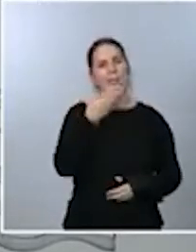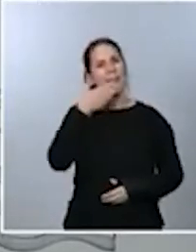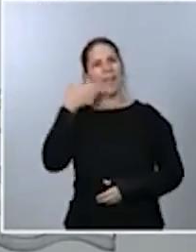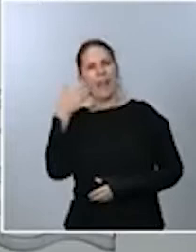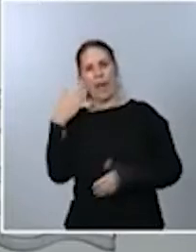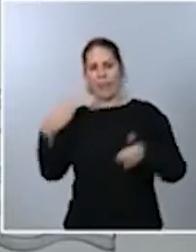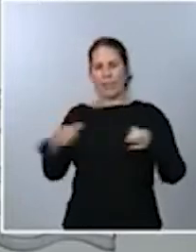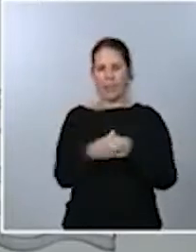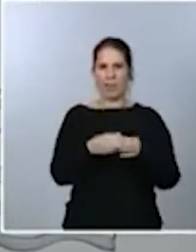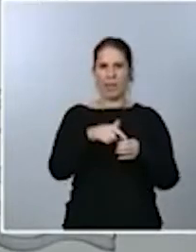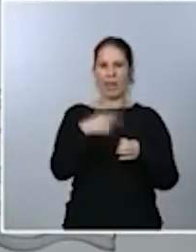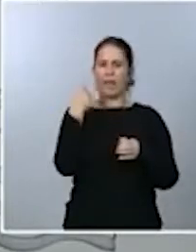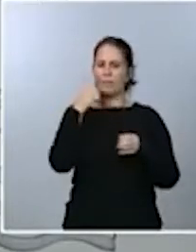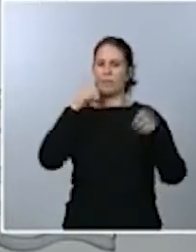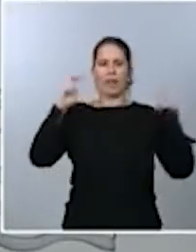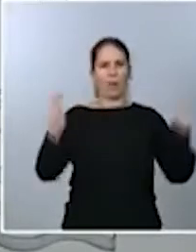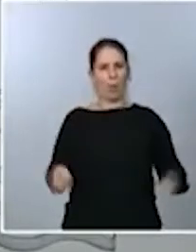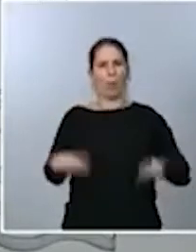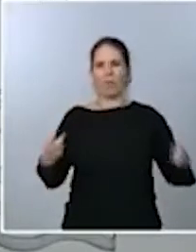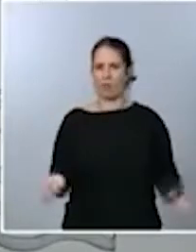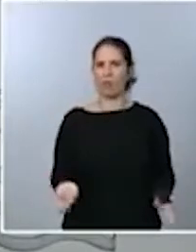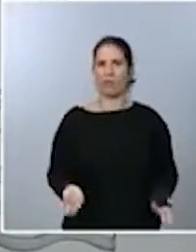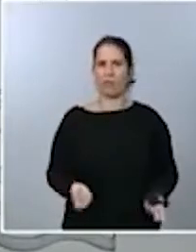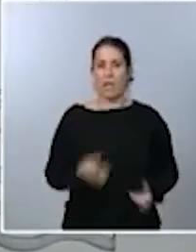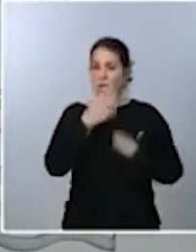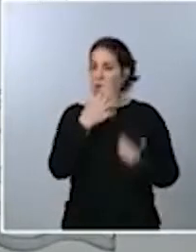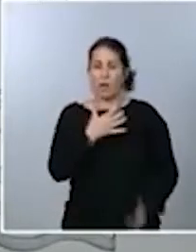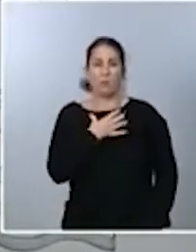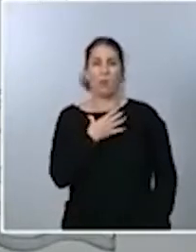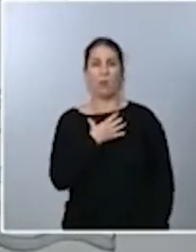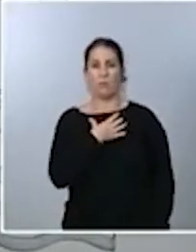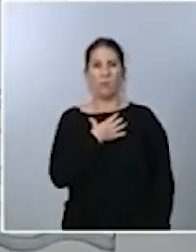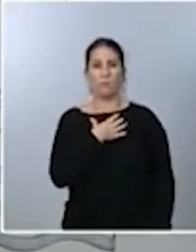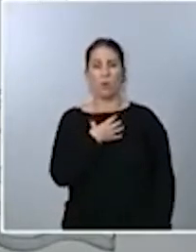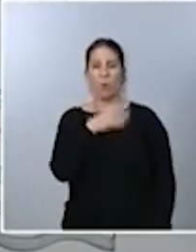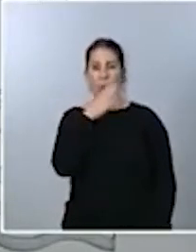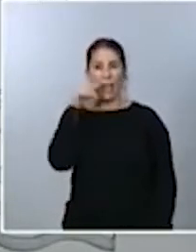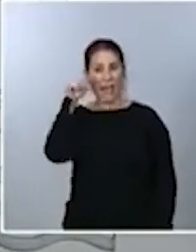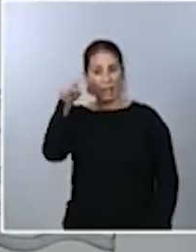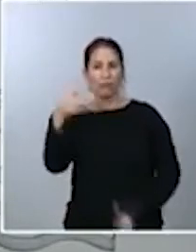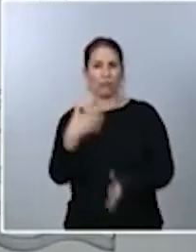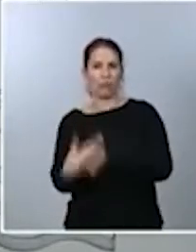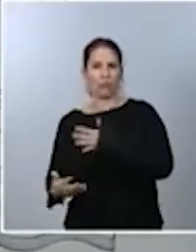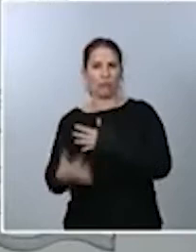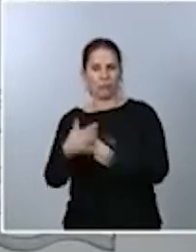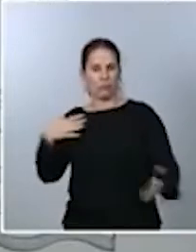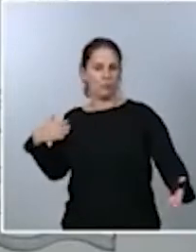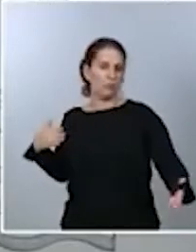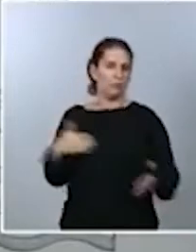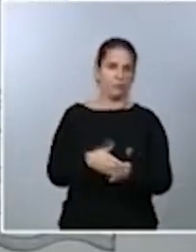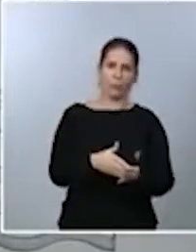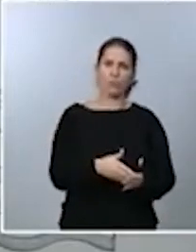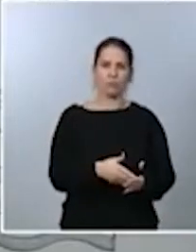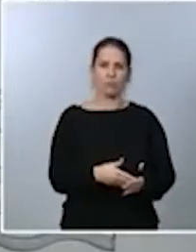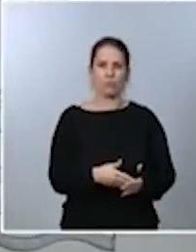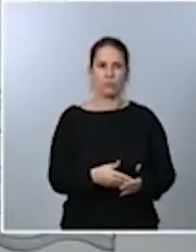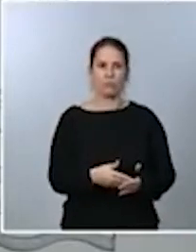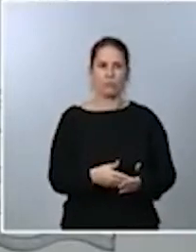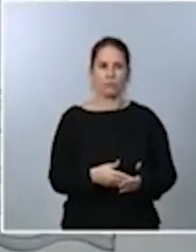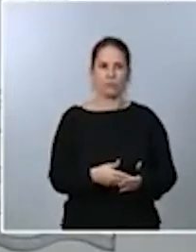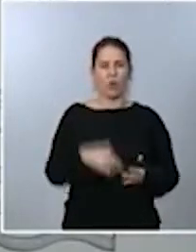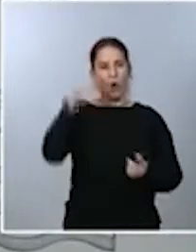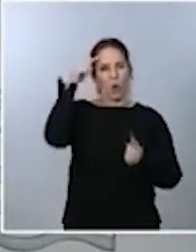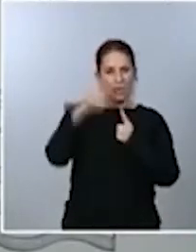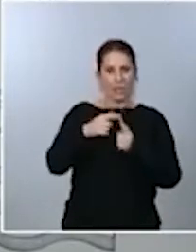una renovación y que en este momento no se puede producir por el bloqueo que ejerce el Partido Popular para poder conseguir las